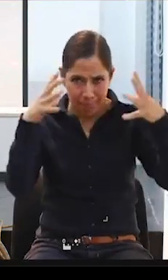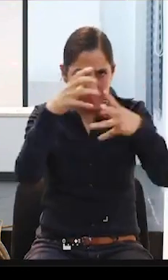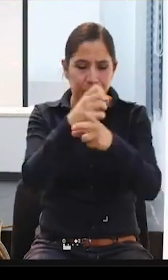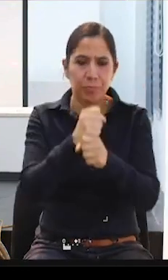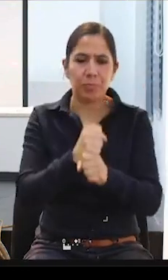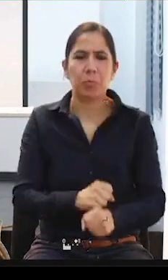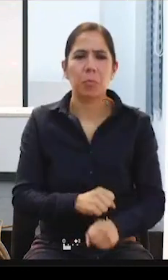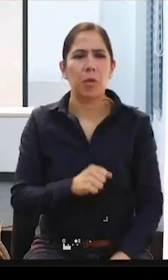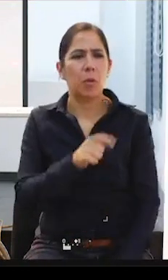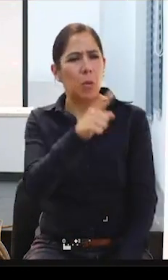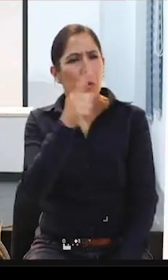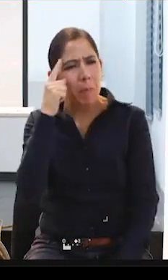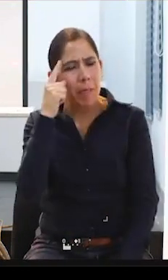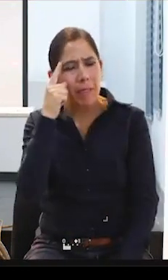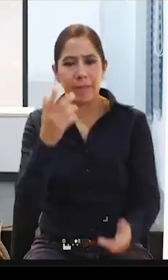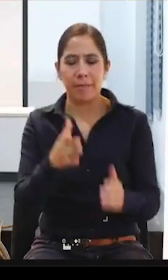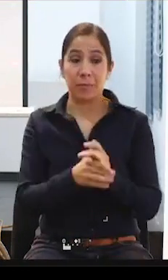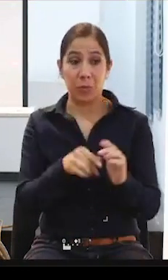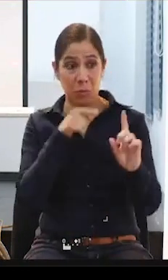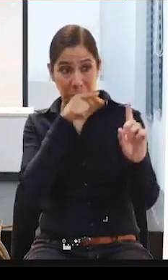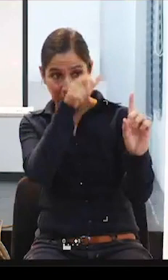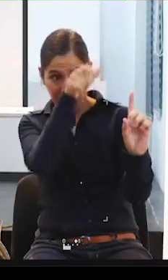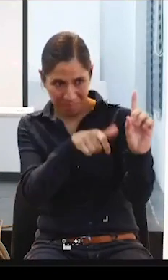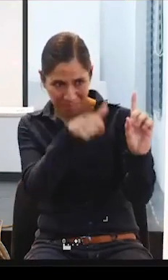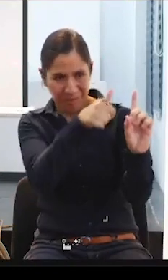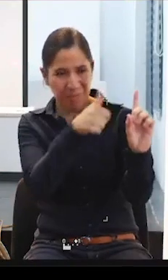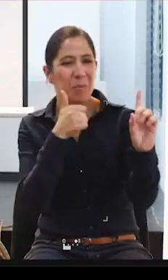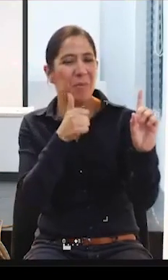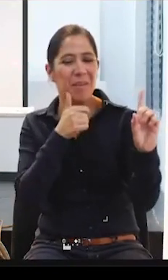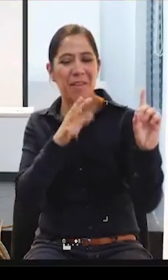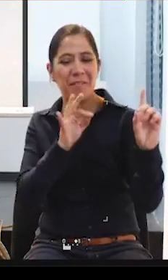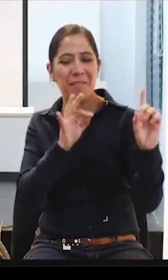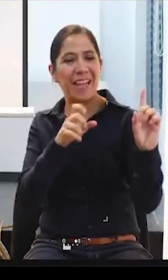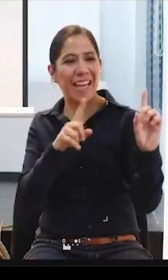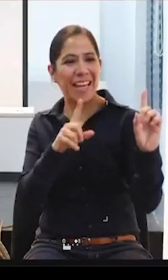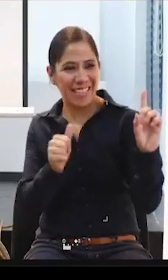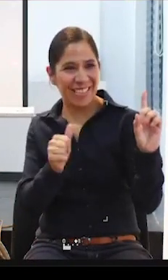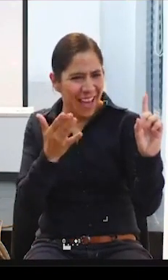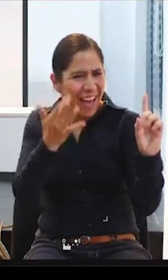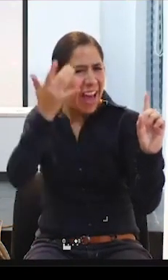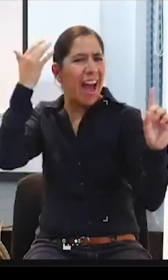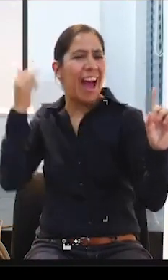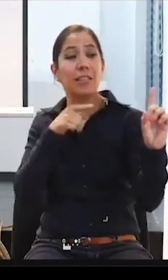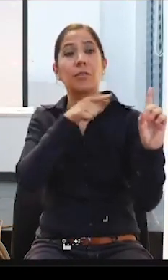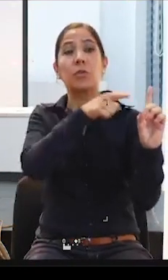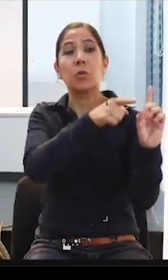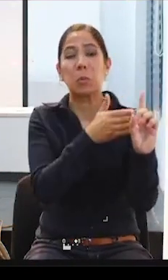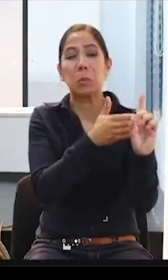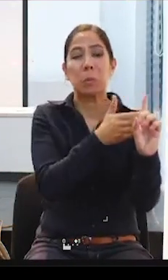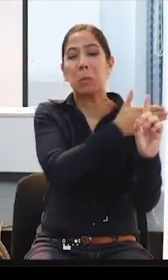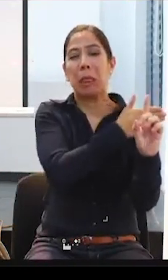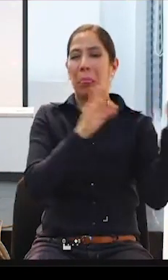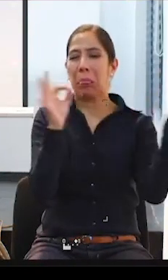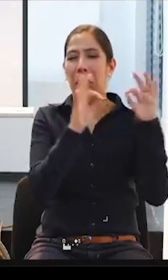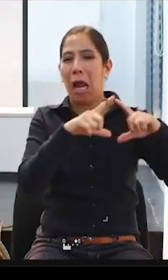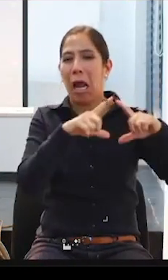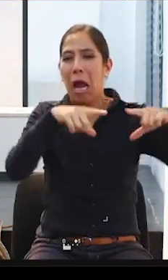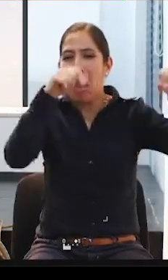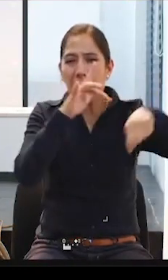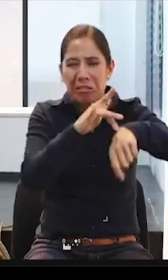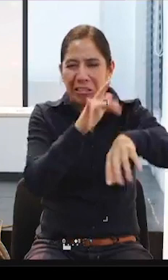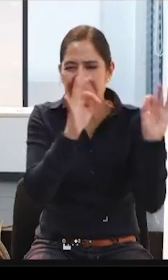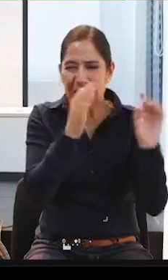había una Felisa antes de ser becaria, de conocer el movimiento y que cómo ha